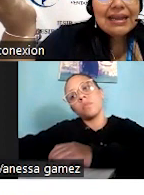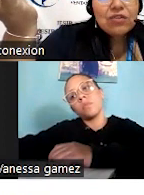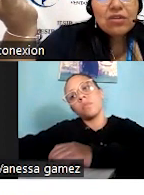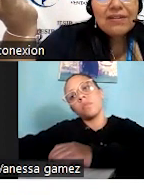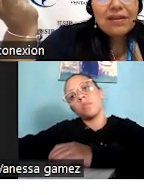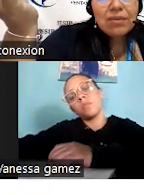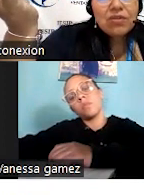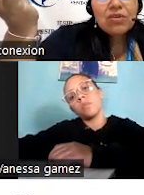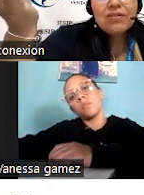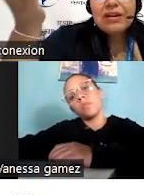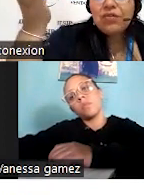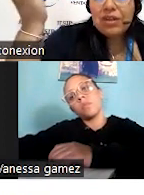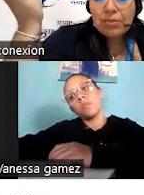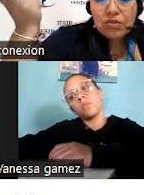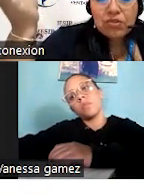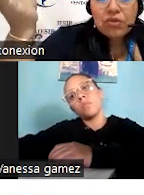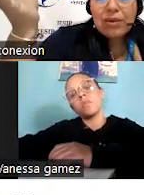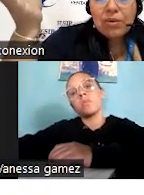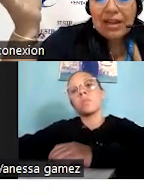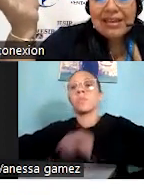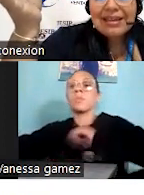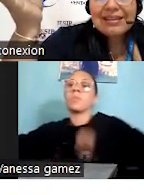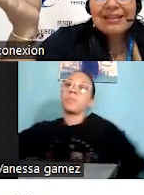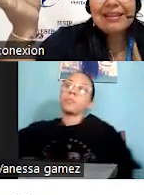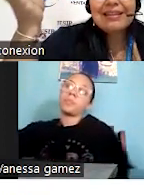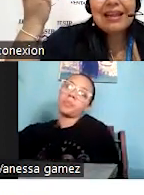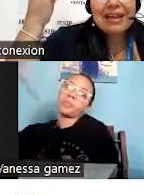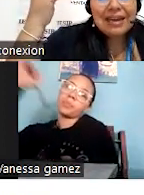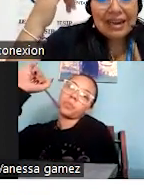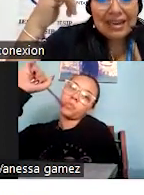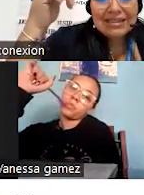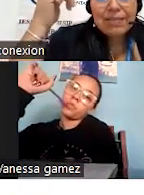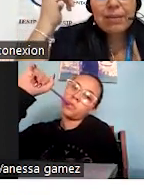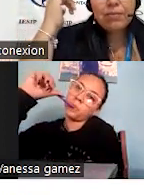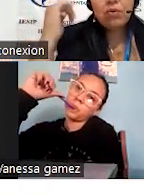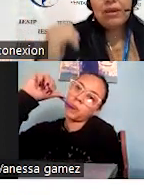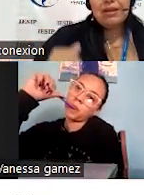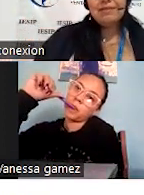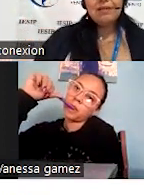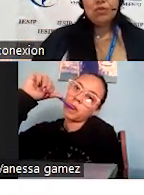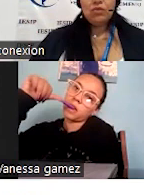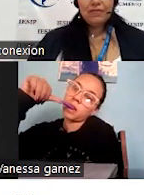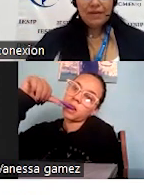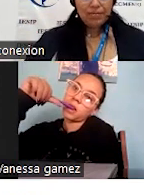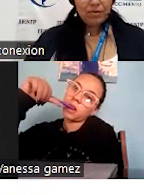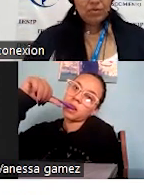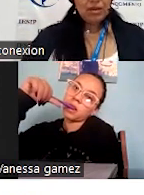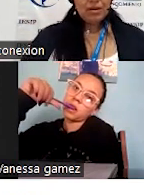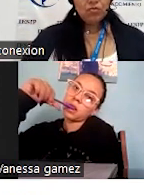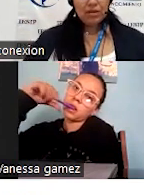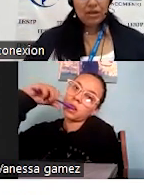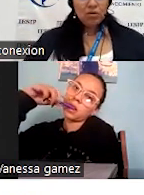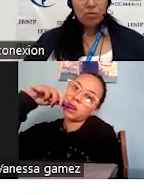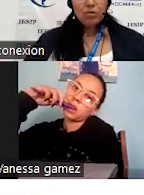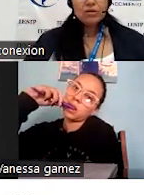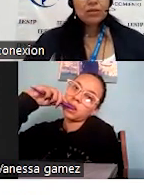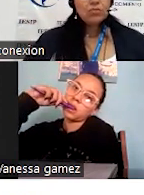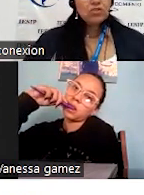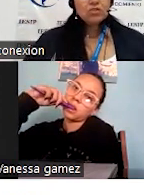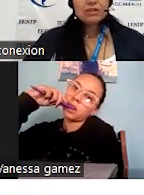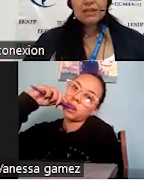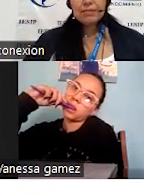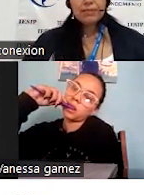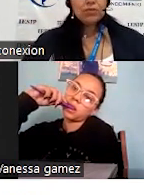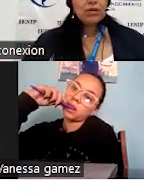La creación del servicio se refiere al proceso laboral que se realiza para proveer el servicio en sí, pero que resulta que yo puedo